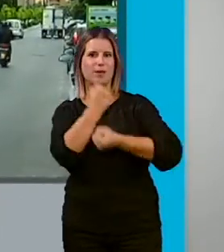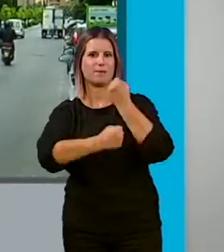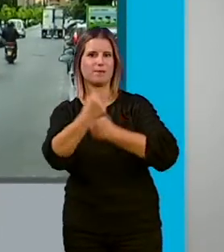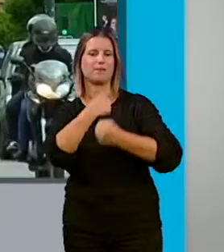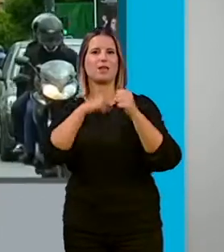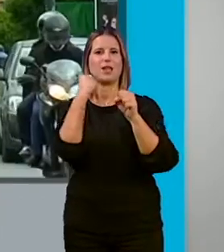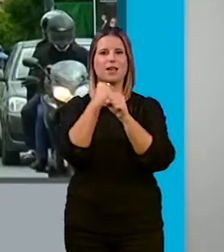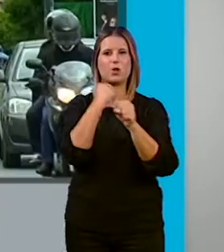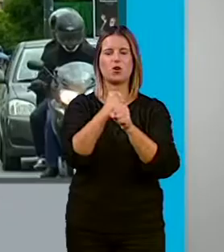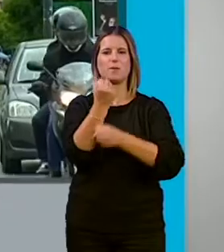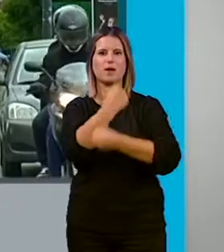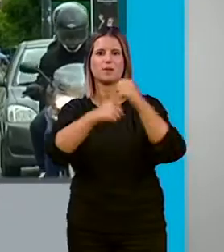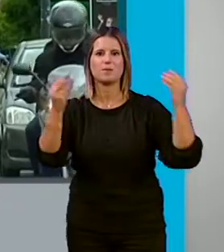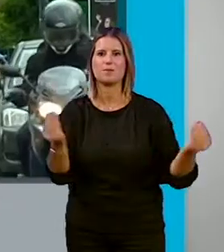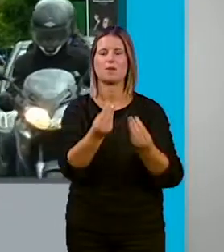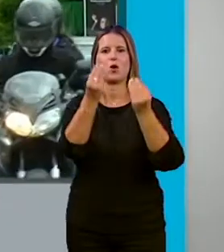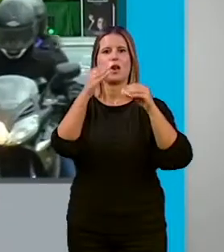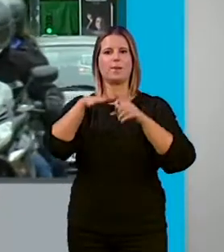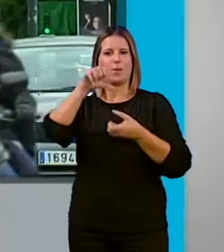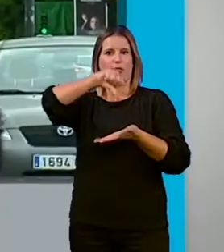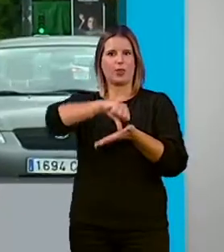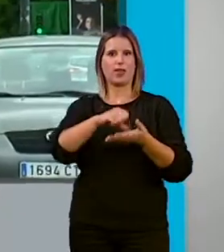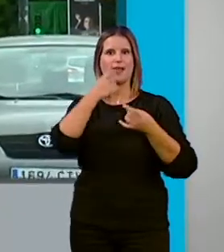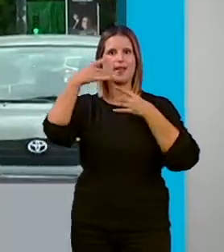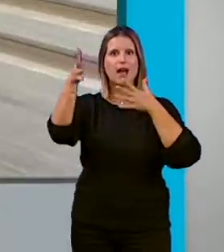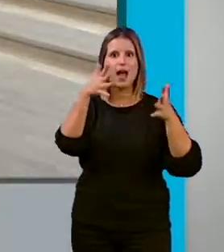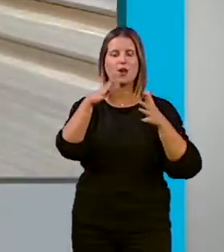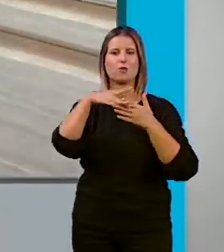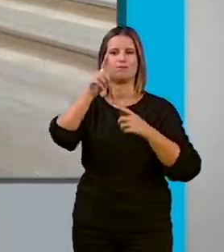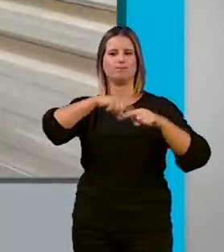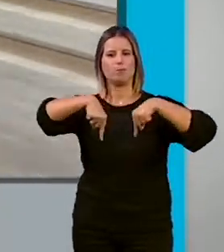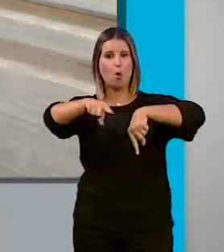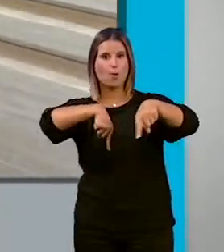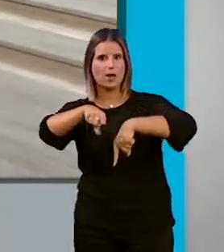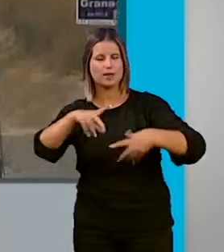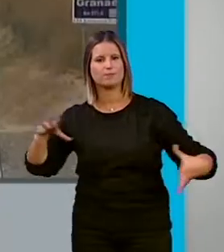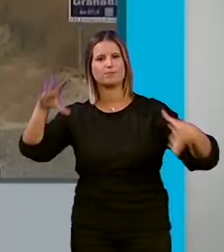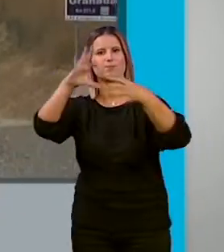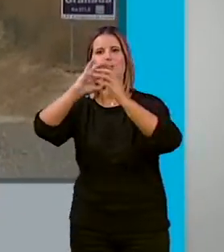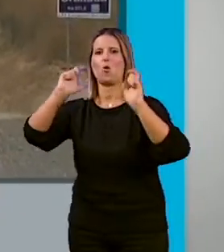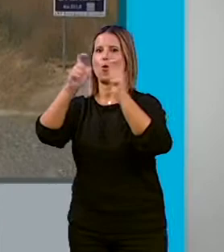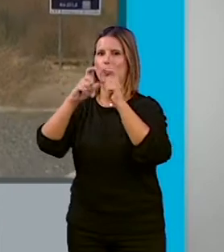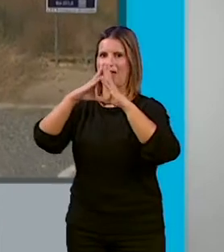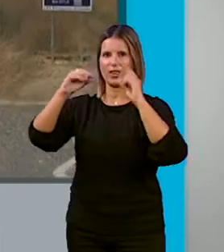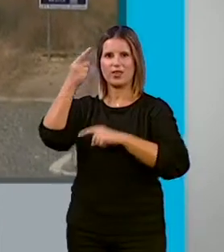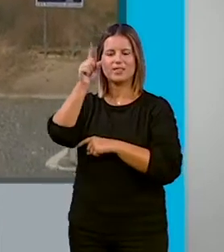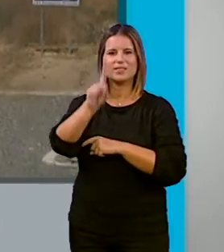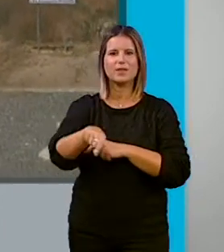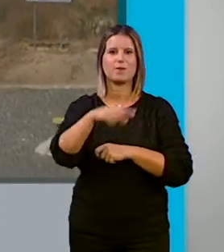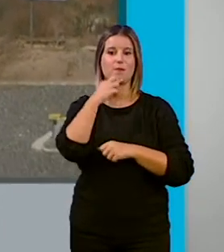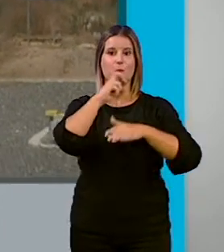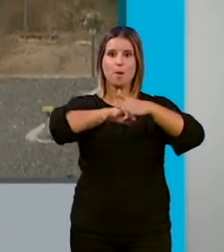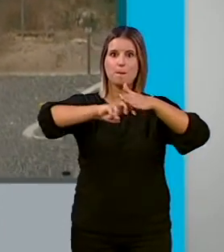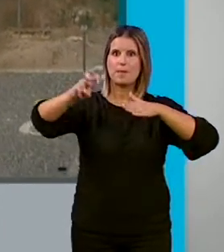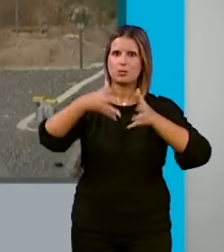economía local, mejora de la ciudad del aire o movilidad del área metropolitana irán de la mano con la Junta de Andalucía. Además de la ampliación del